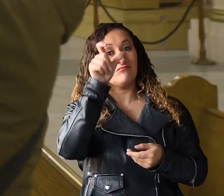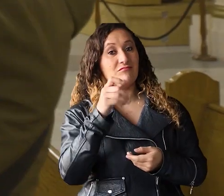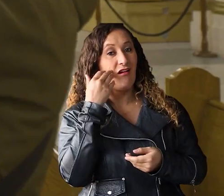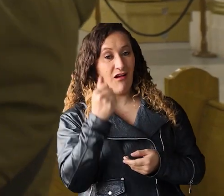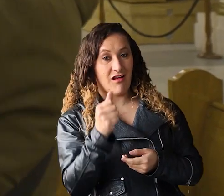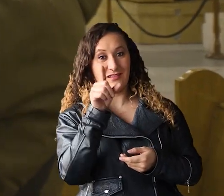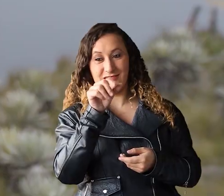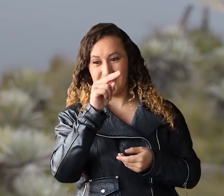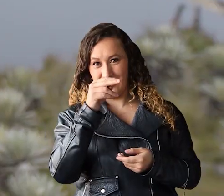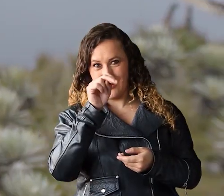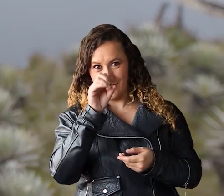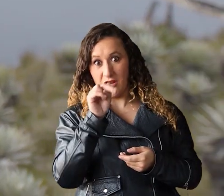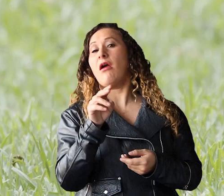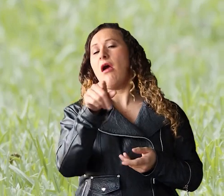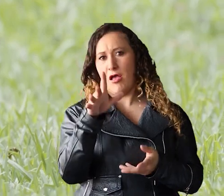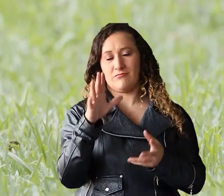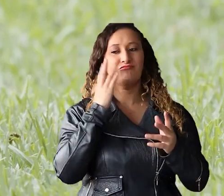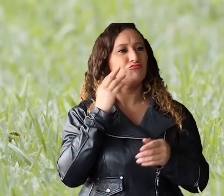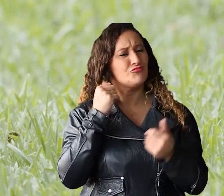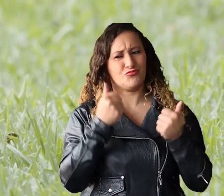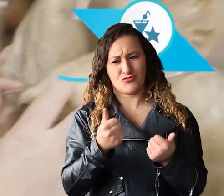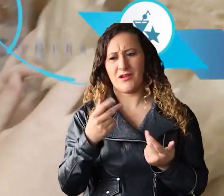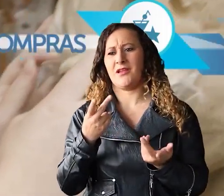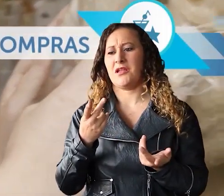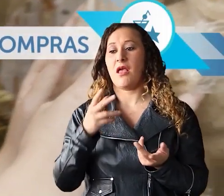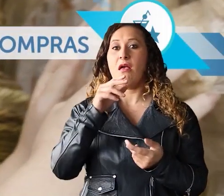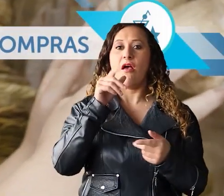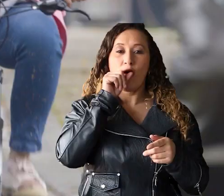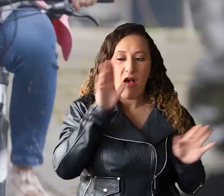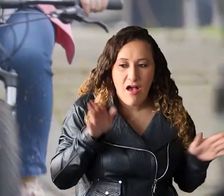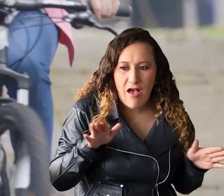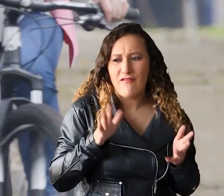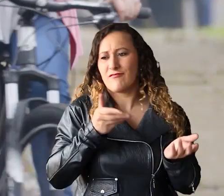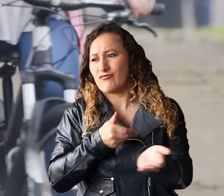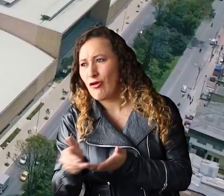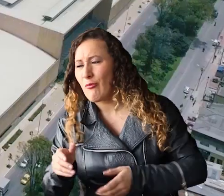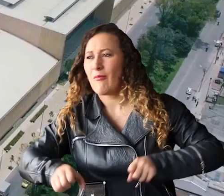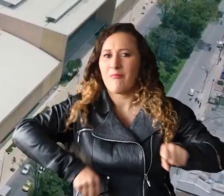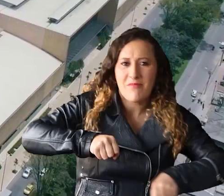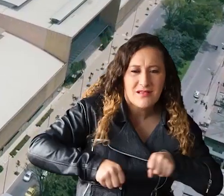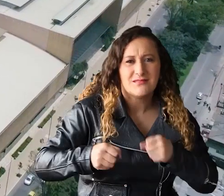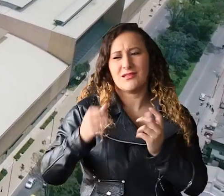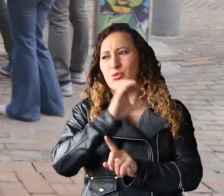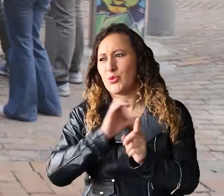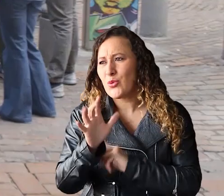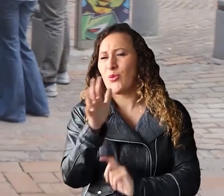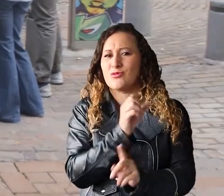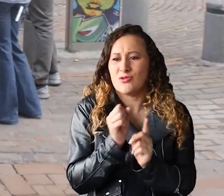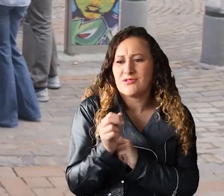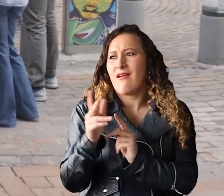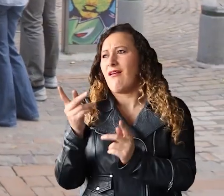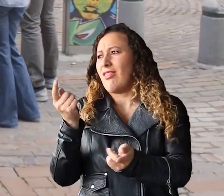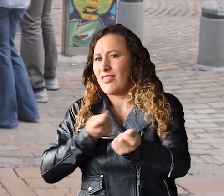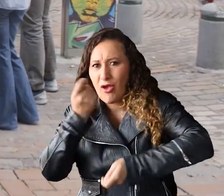cultural, turismo religioso, de naturaleza, aviturismo, hacer compras, montar en bici, por negocios o por